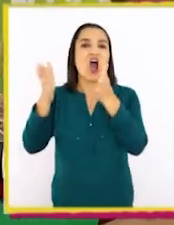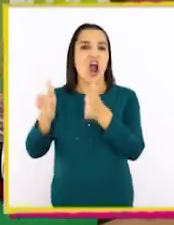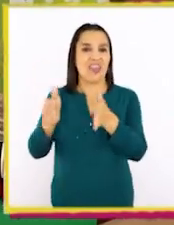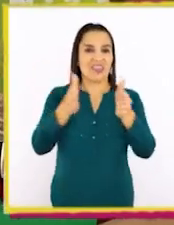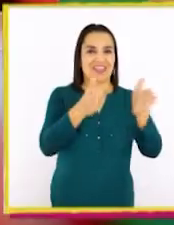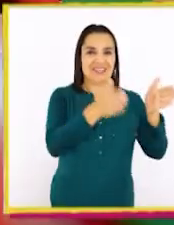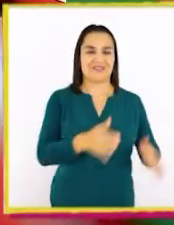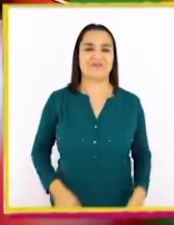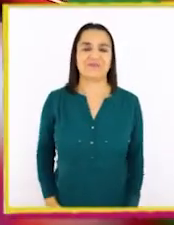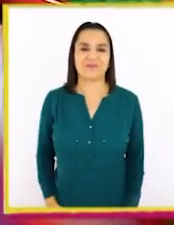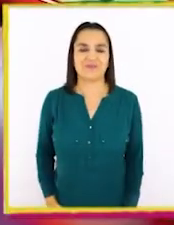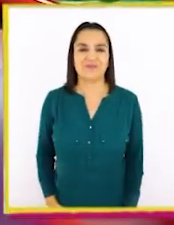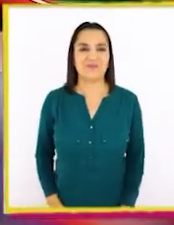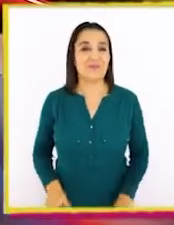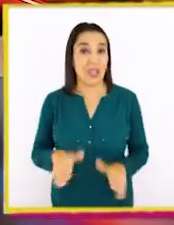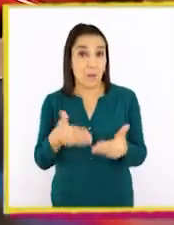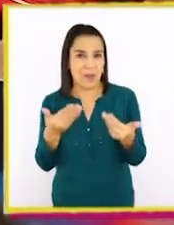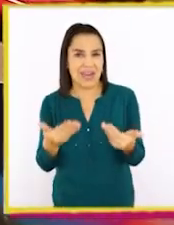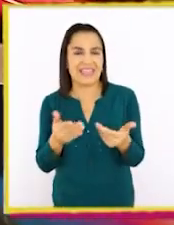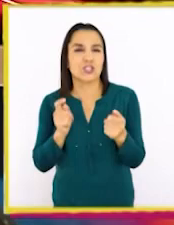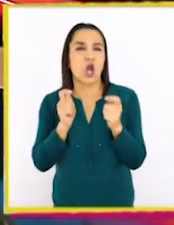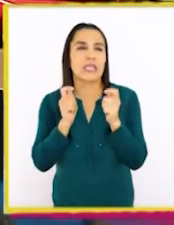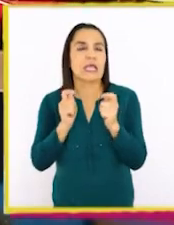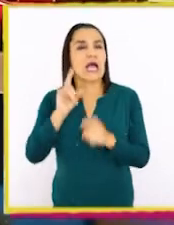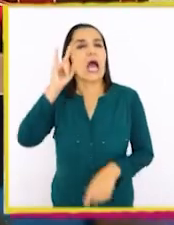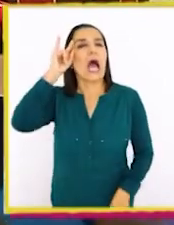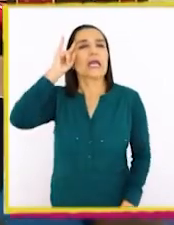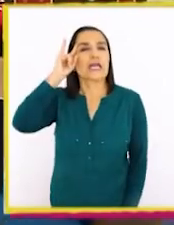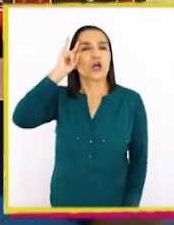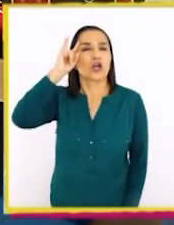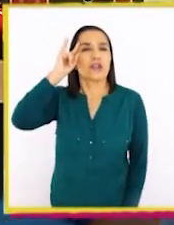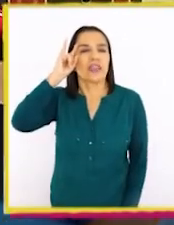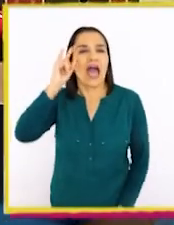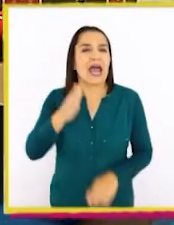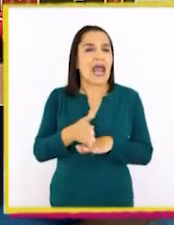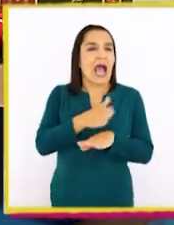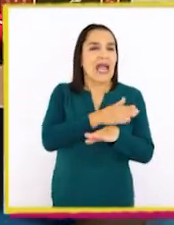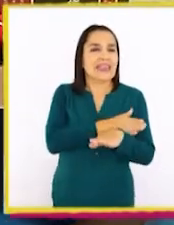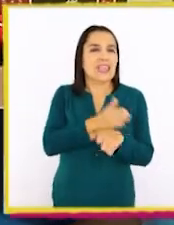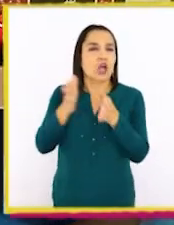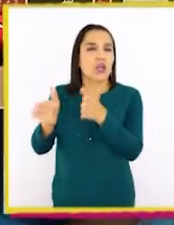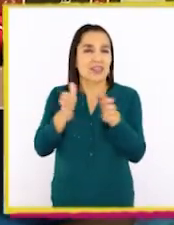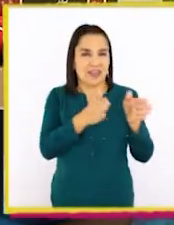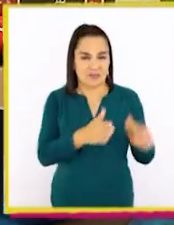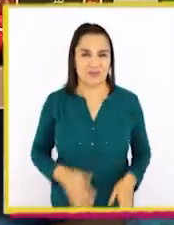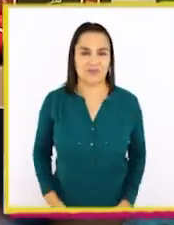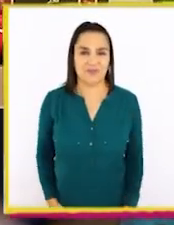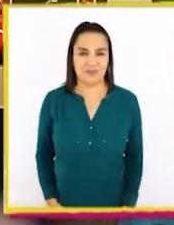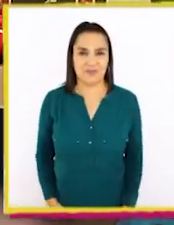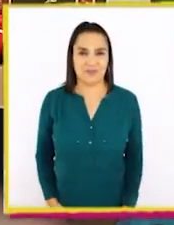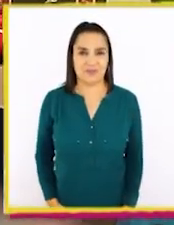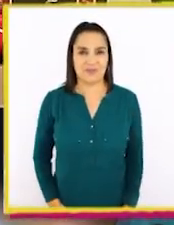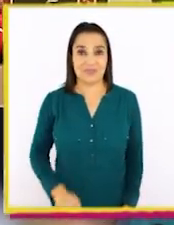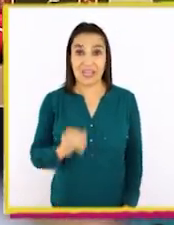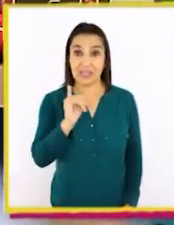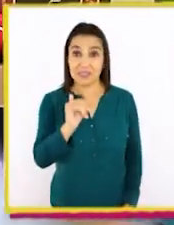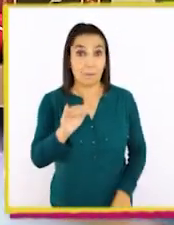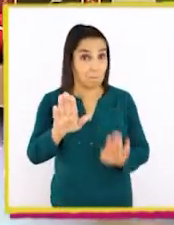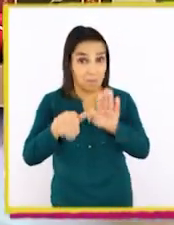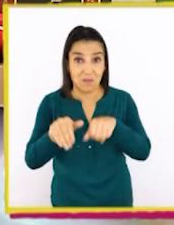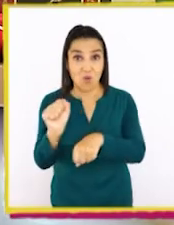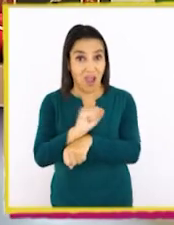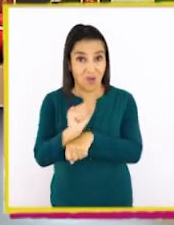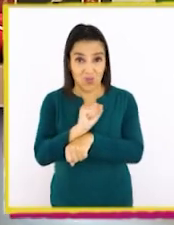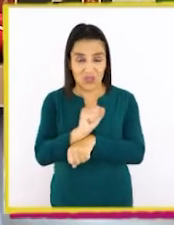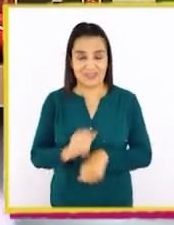ordenaremos. Y para eso trataremos de recordar las cosas que hemos organizado juntos. Sí, como